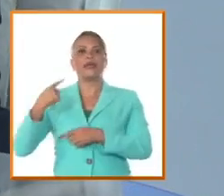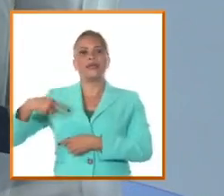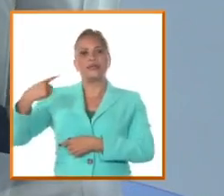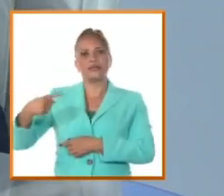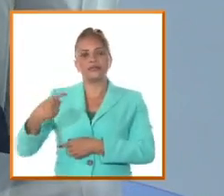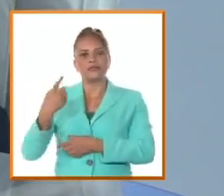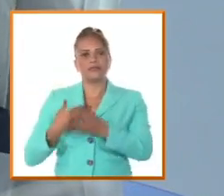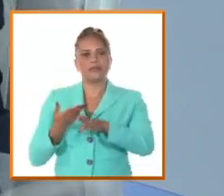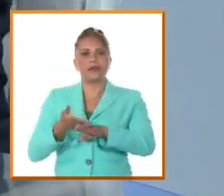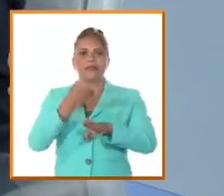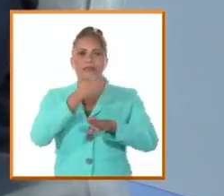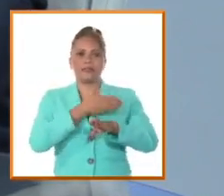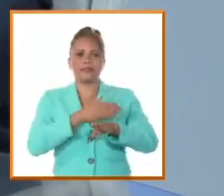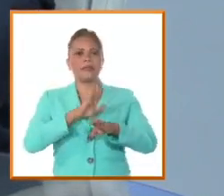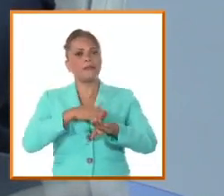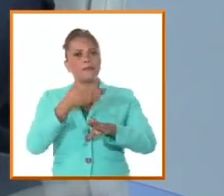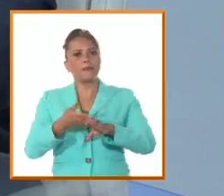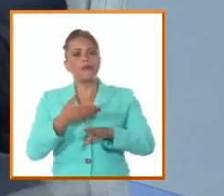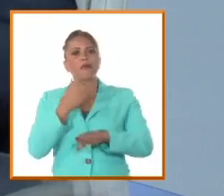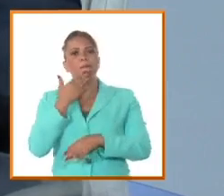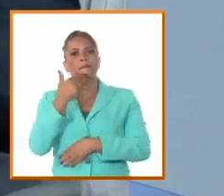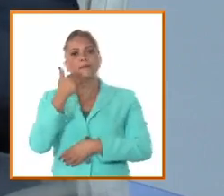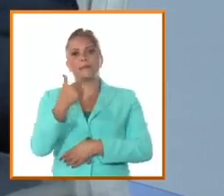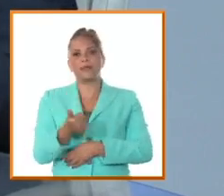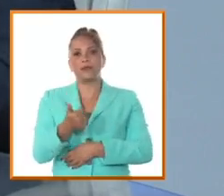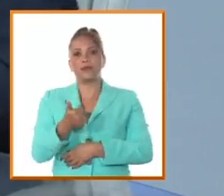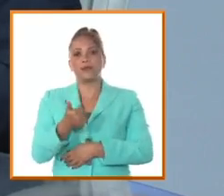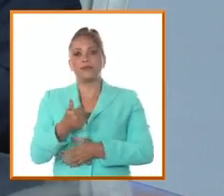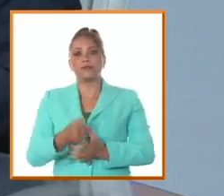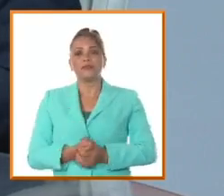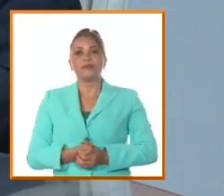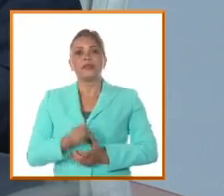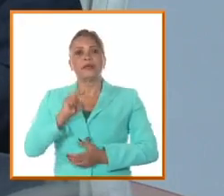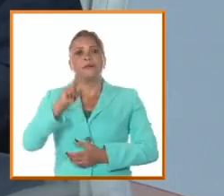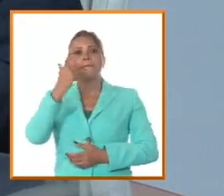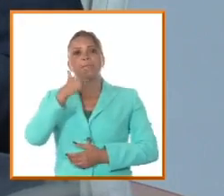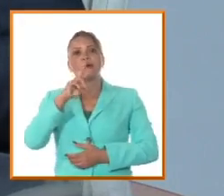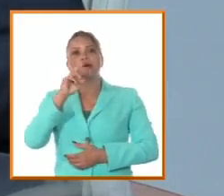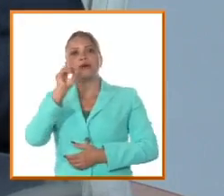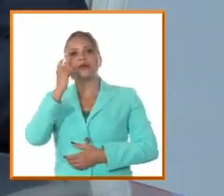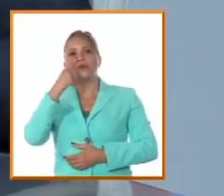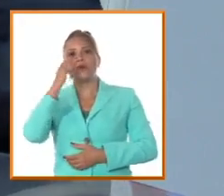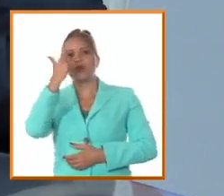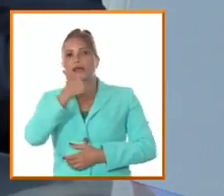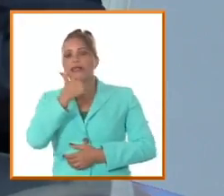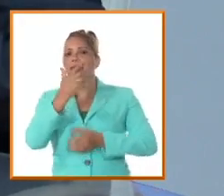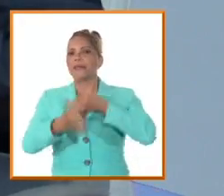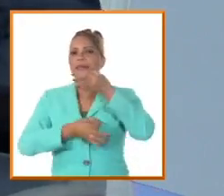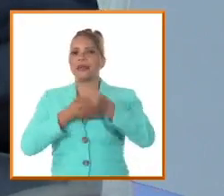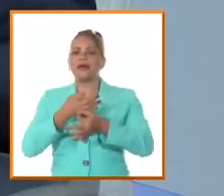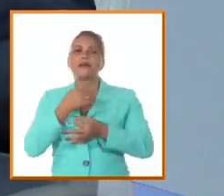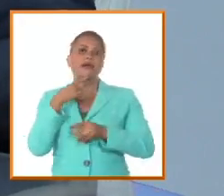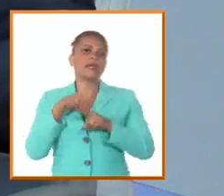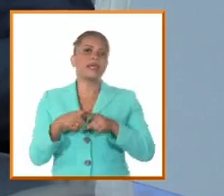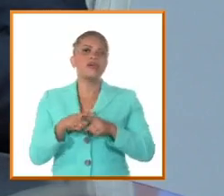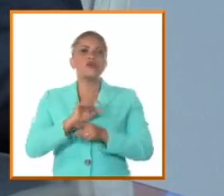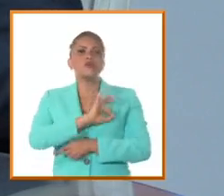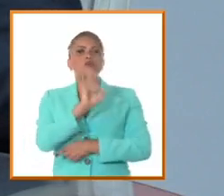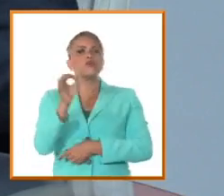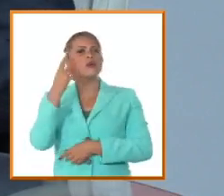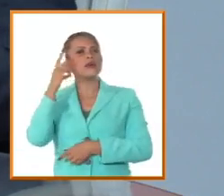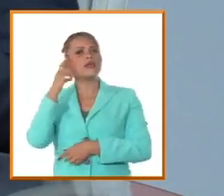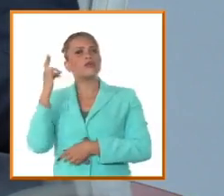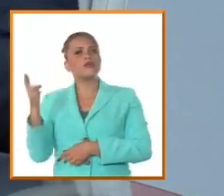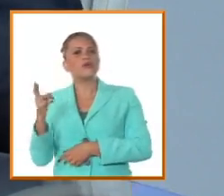Influyó mucho todavía después. Enrique José Barona, por ejemplo, decía que no recordaba ninguna